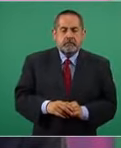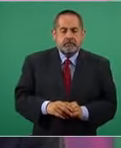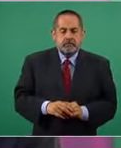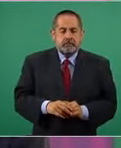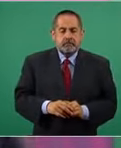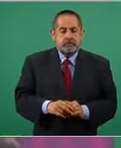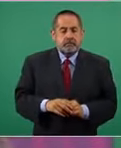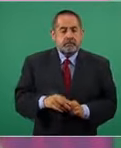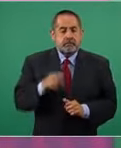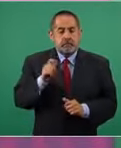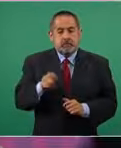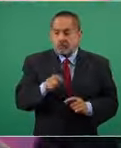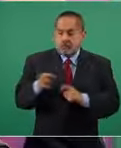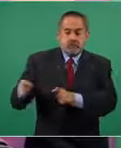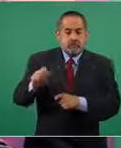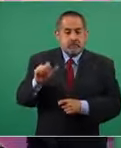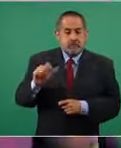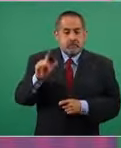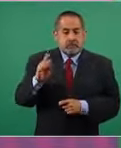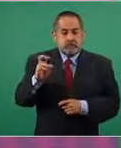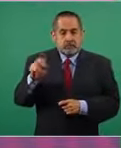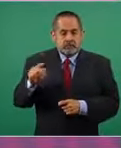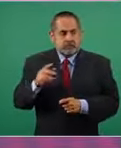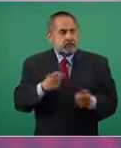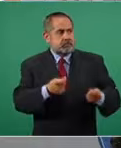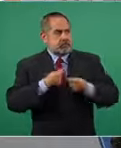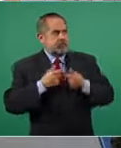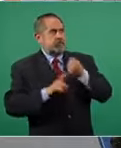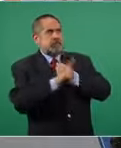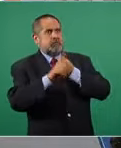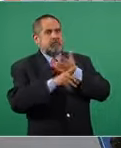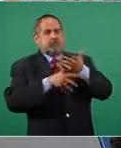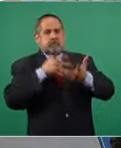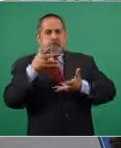y le dejaron a Alberto un problemón